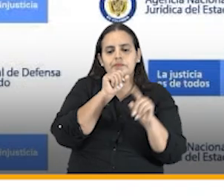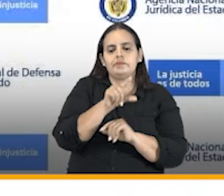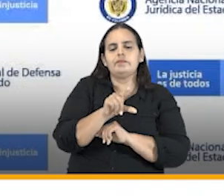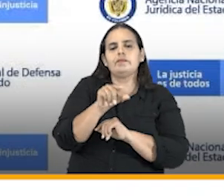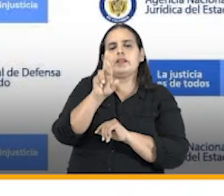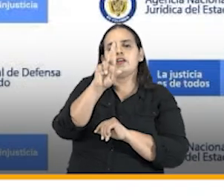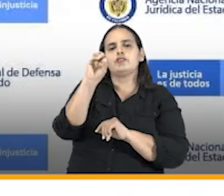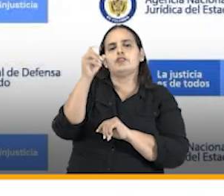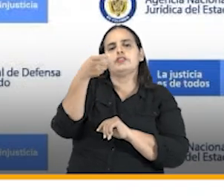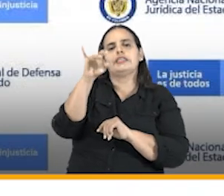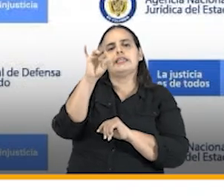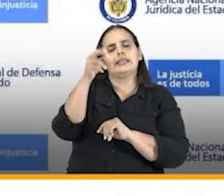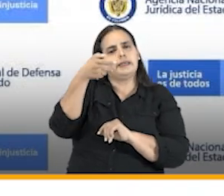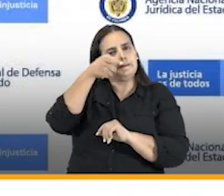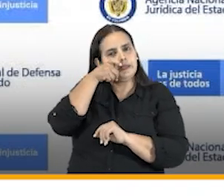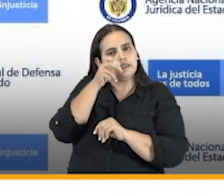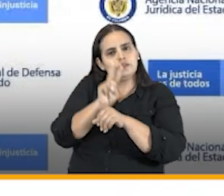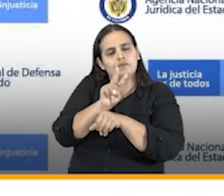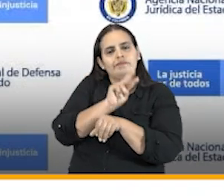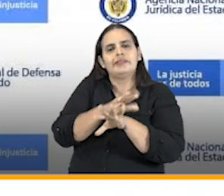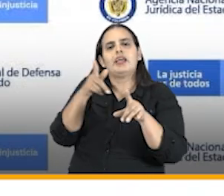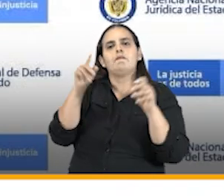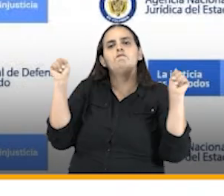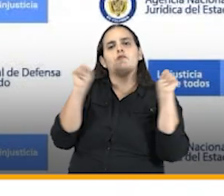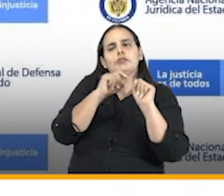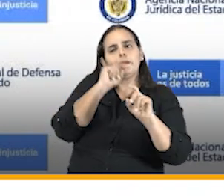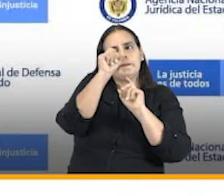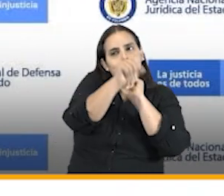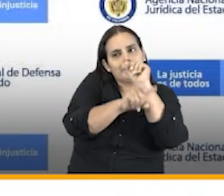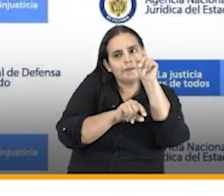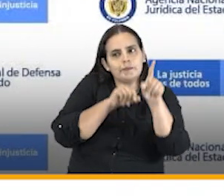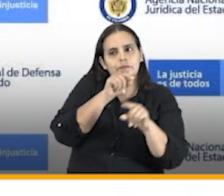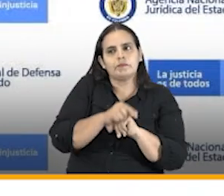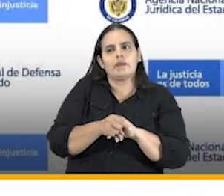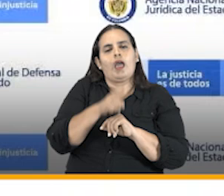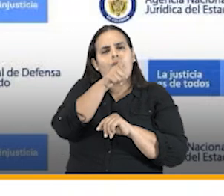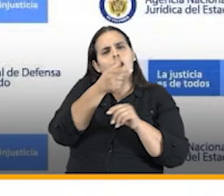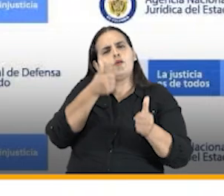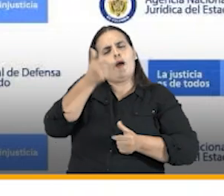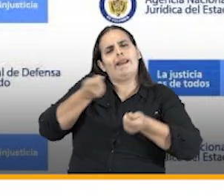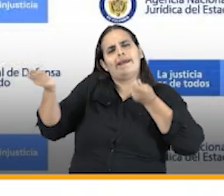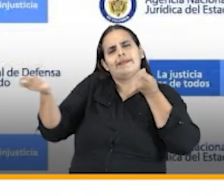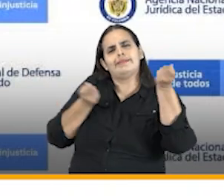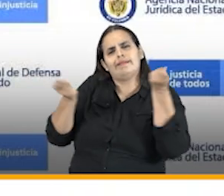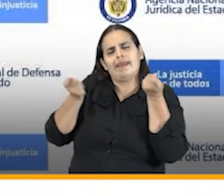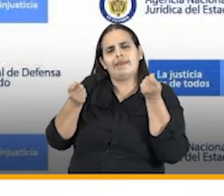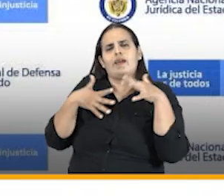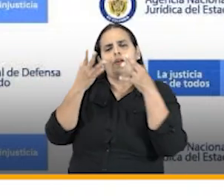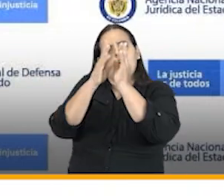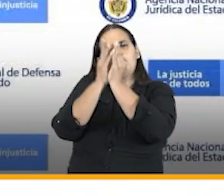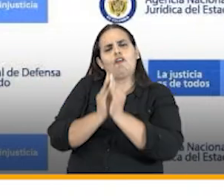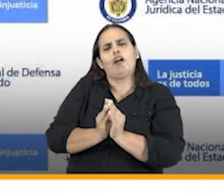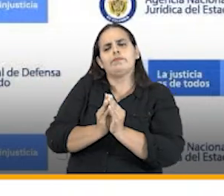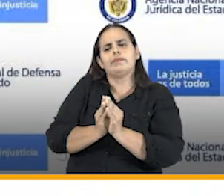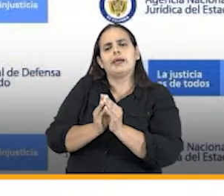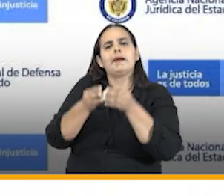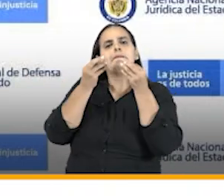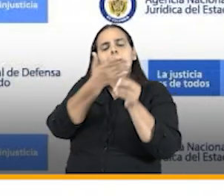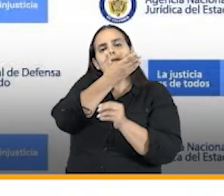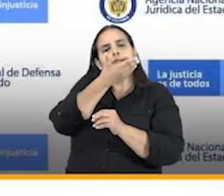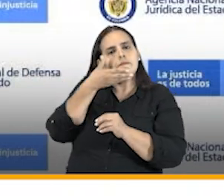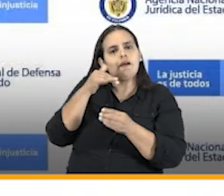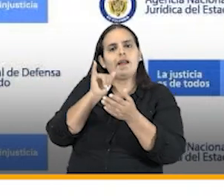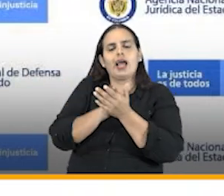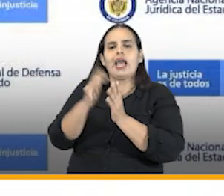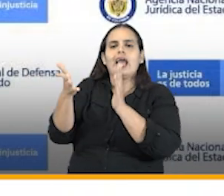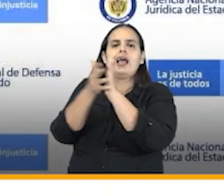Rodríguez de una veeduría ciudadana de Bogotá pregunta ¿cuál es la estrategia o manera que la entidad tiene para mejorar